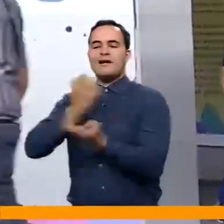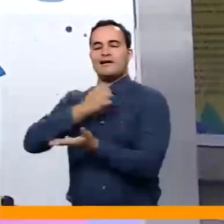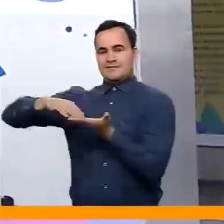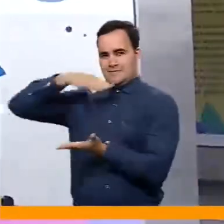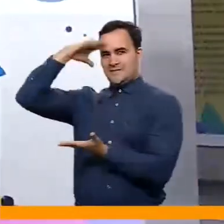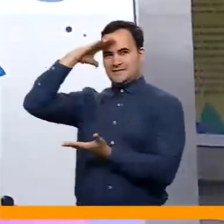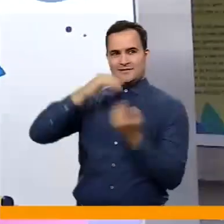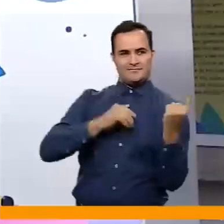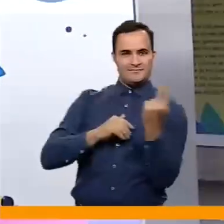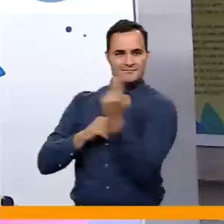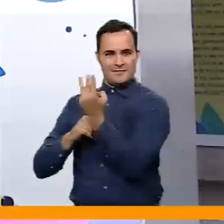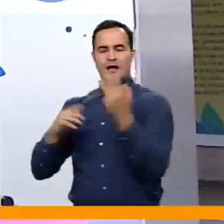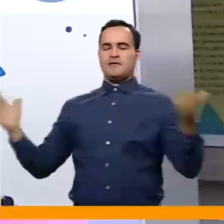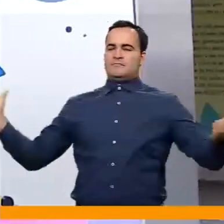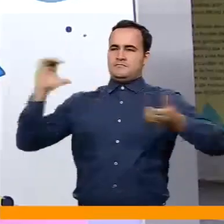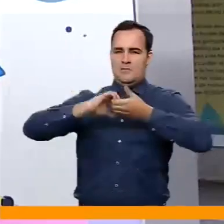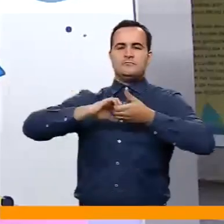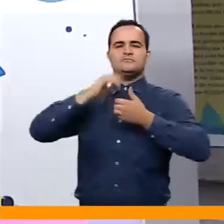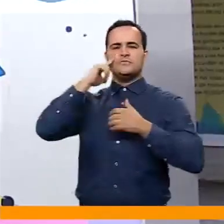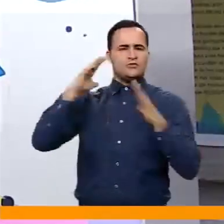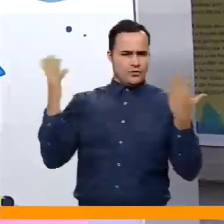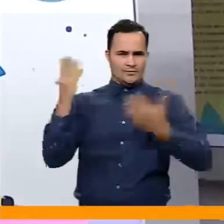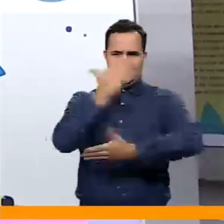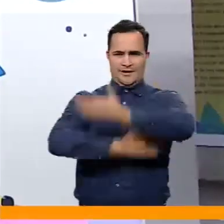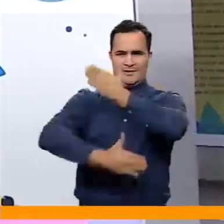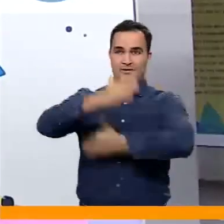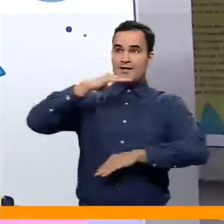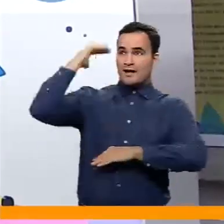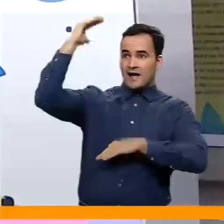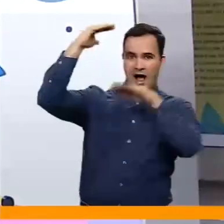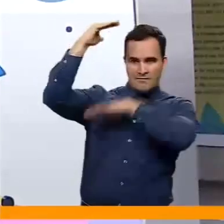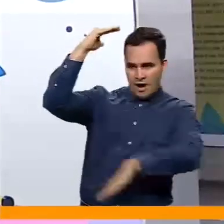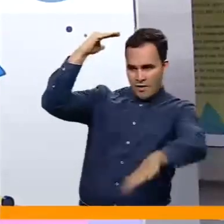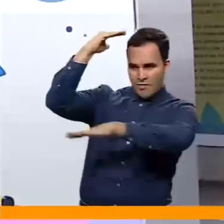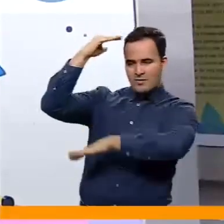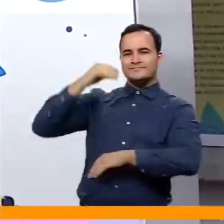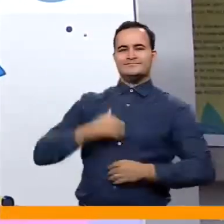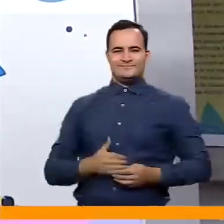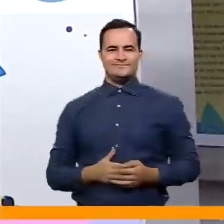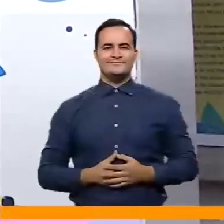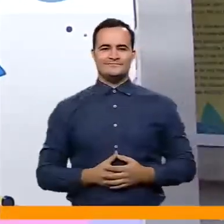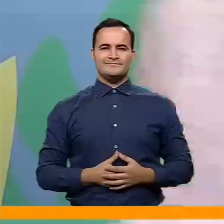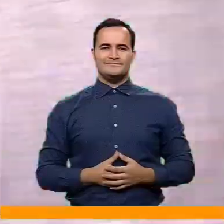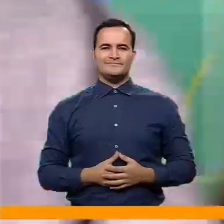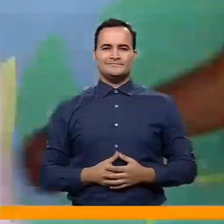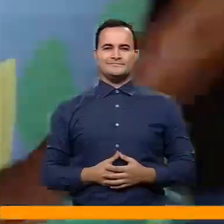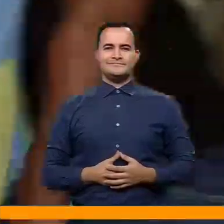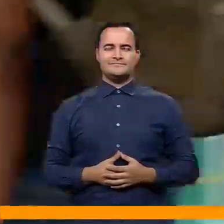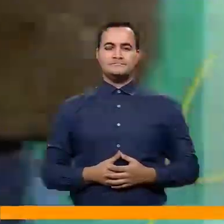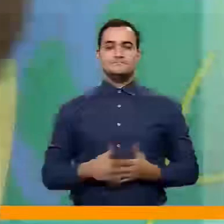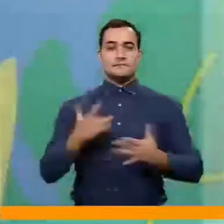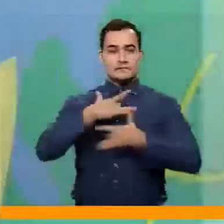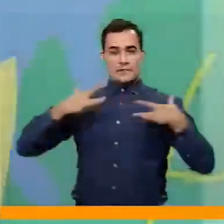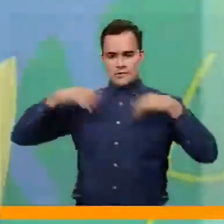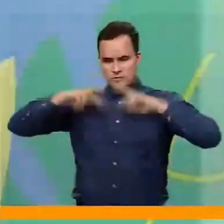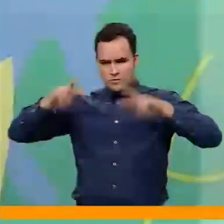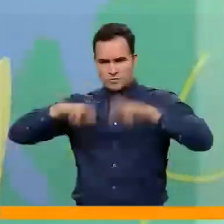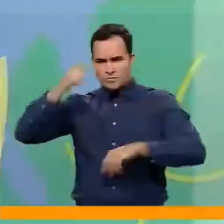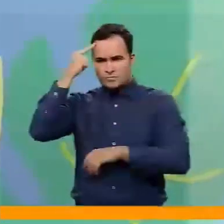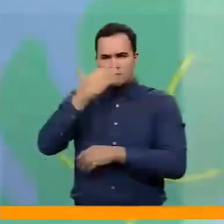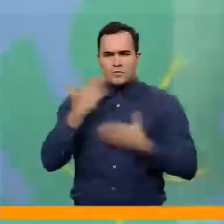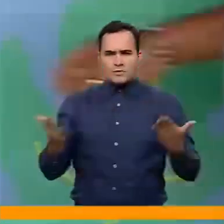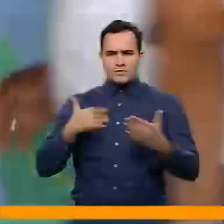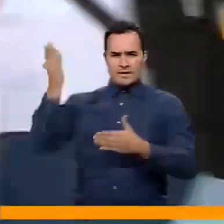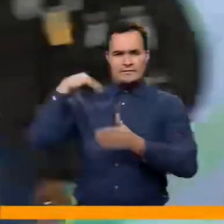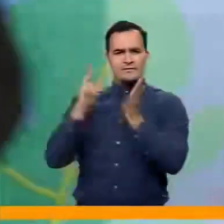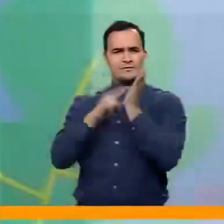alcaldía de Medellín. Y está ubicada aquí, en los bajos de la estación Parque de Río del Metro. Según el estudio de